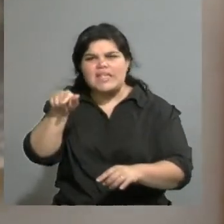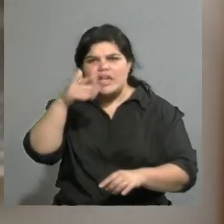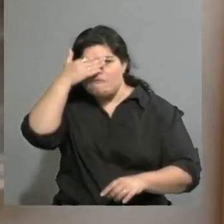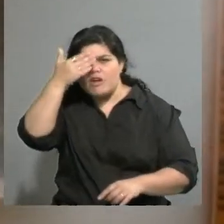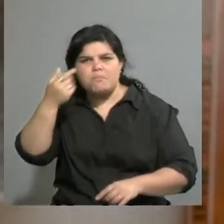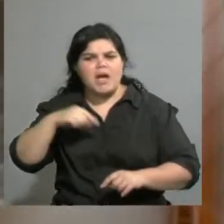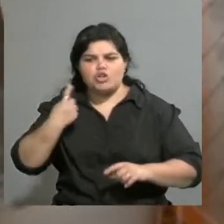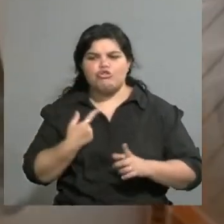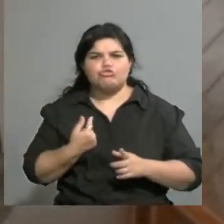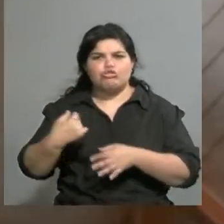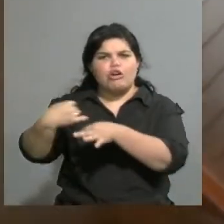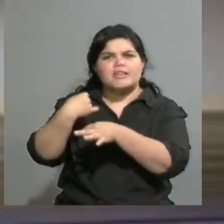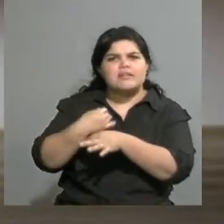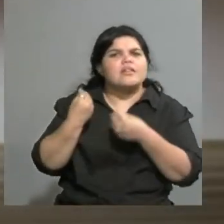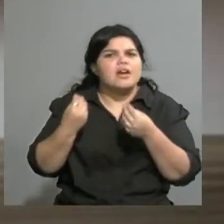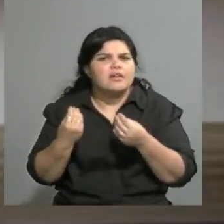viene a enseñar.